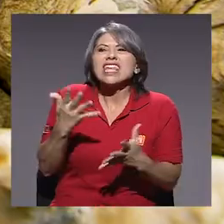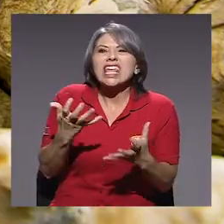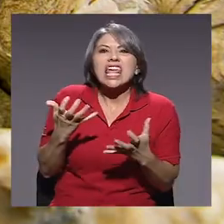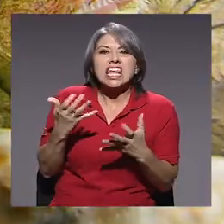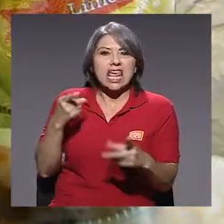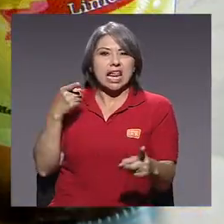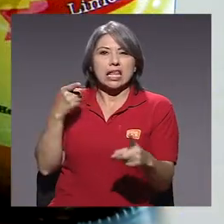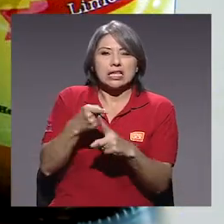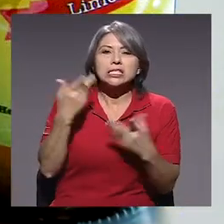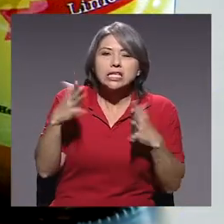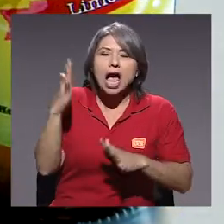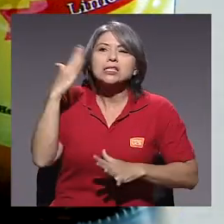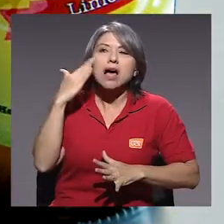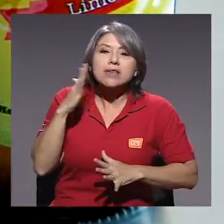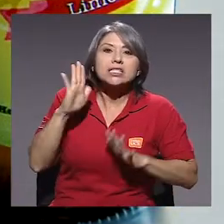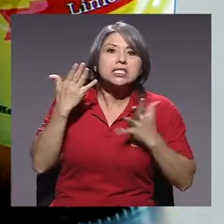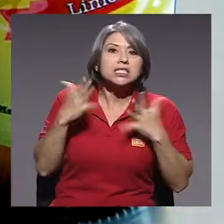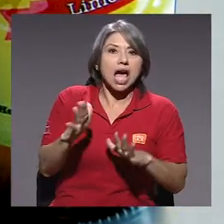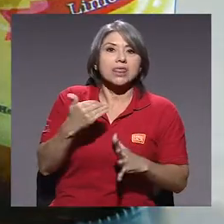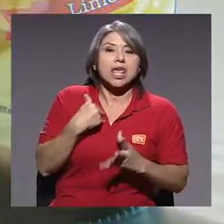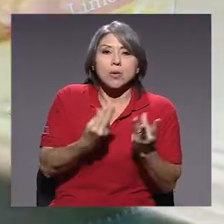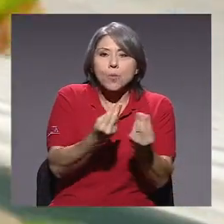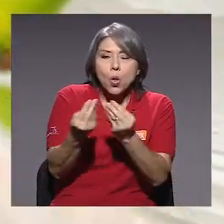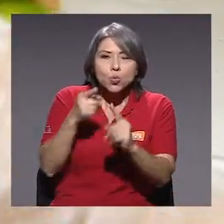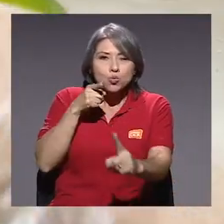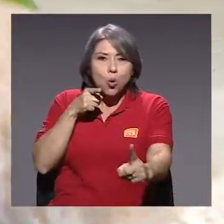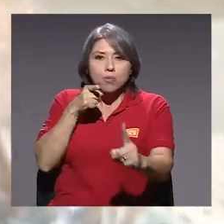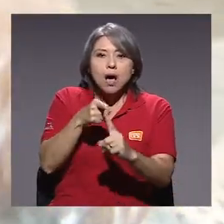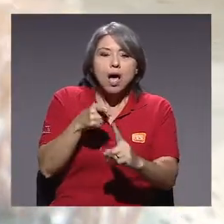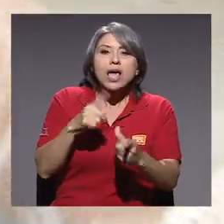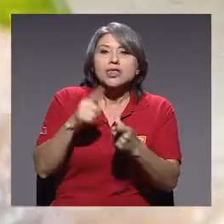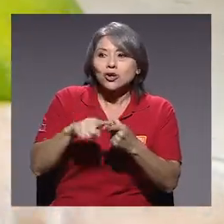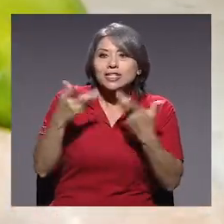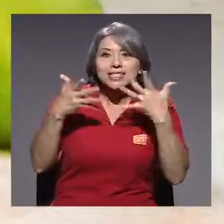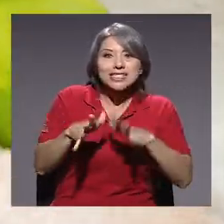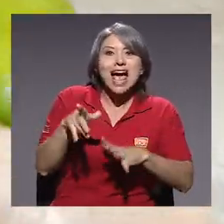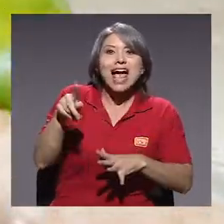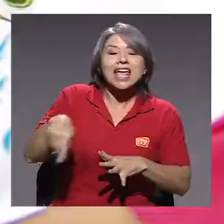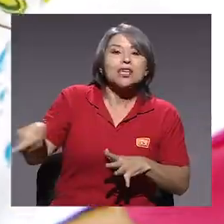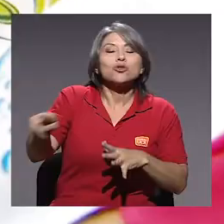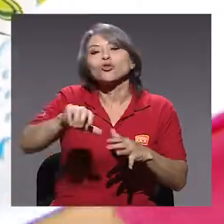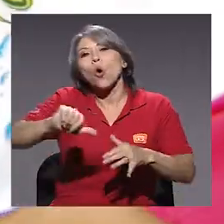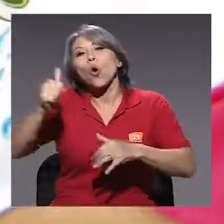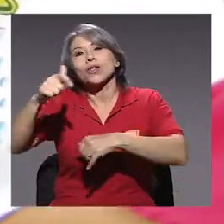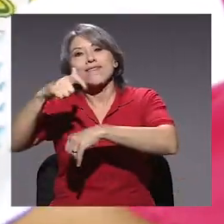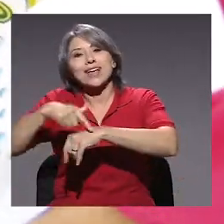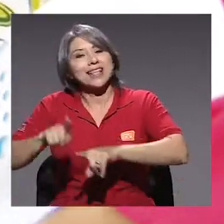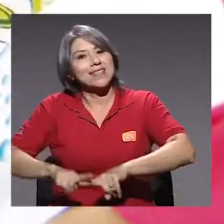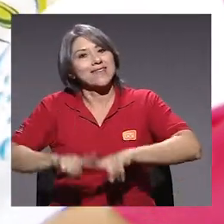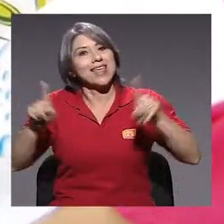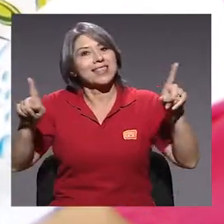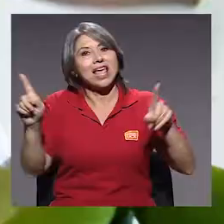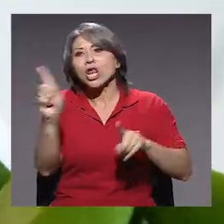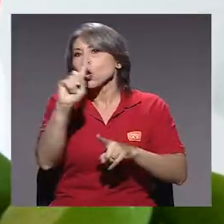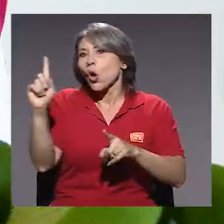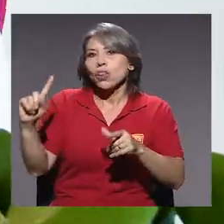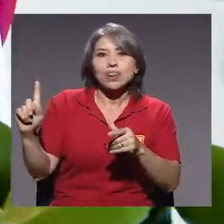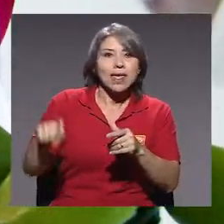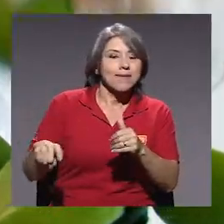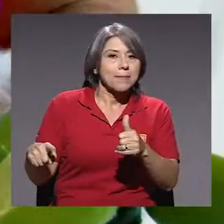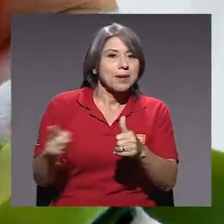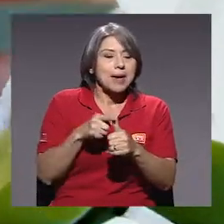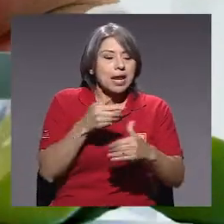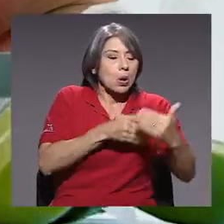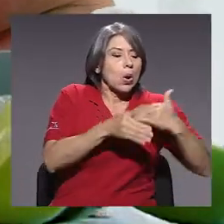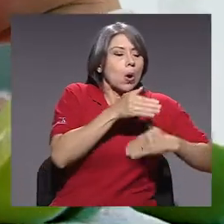saben qué es lo que quieren hacer, ya se han determinado que el producto X es a lo que van, entonces ya entramos en otra fase porque no hay que desarrollar esa